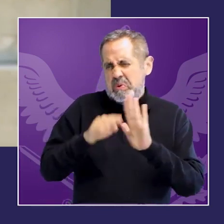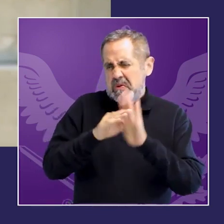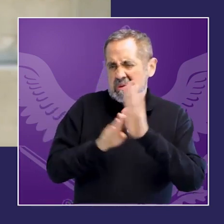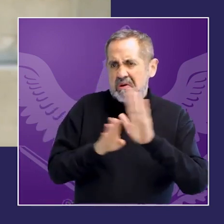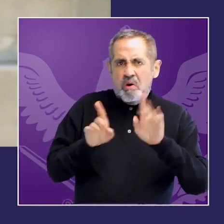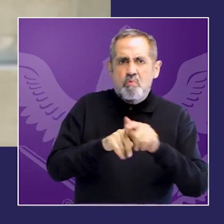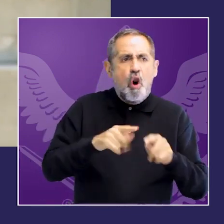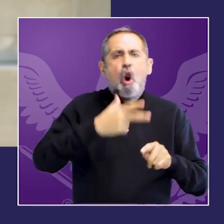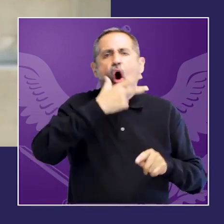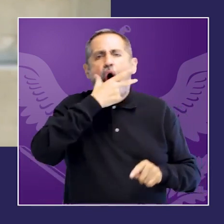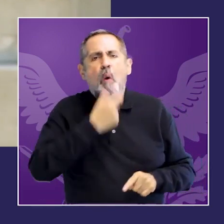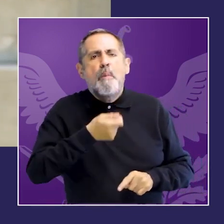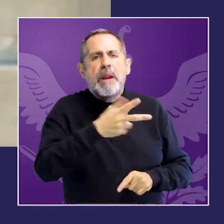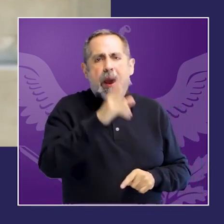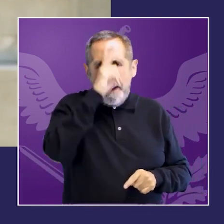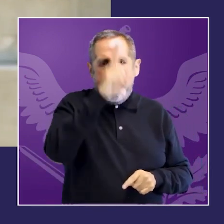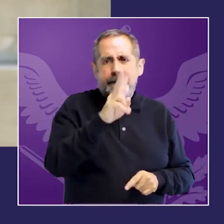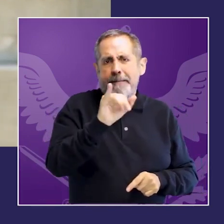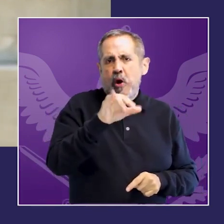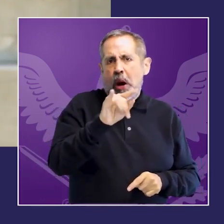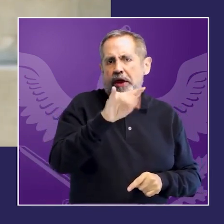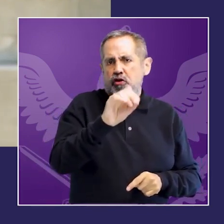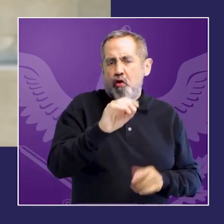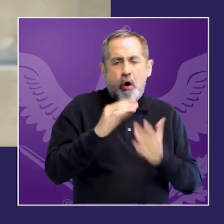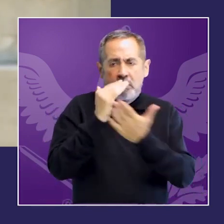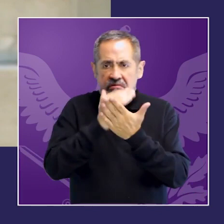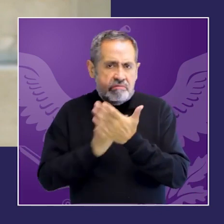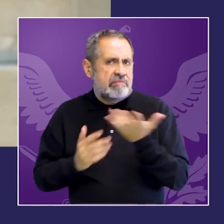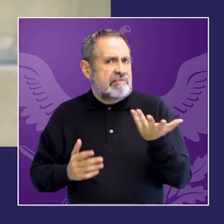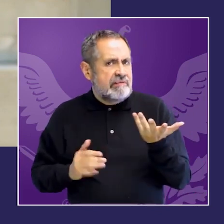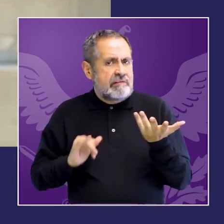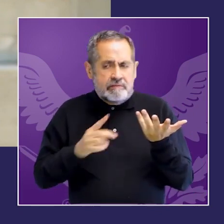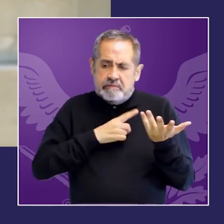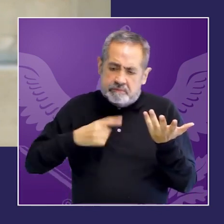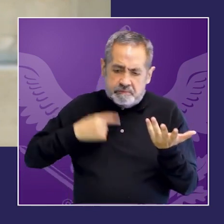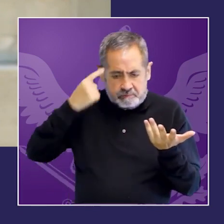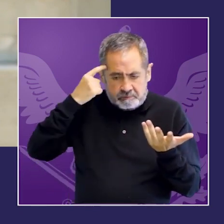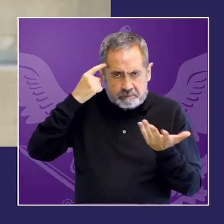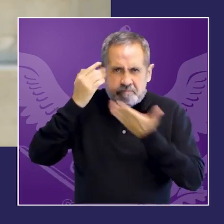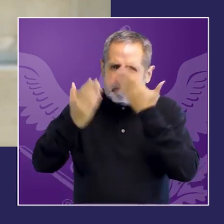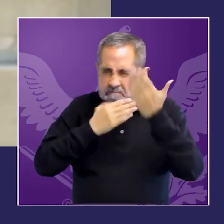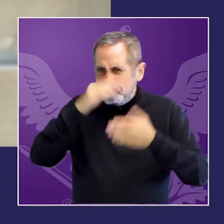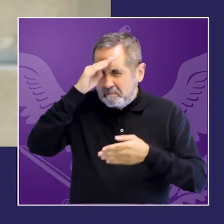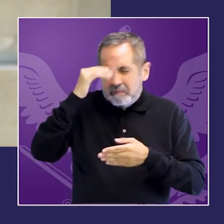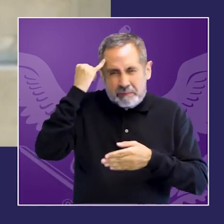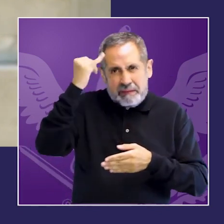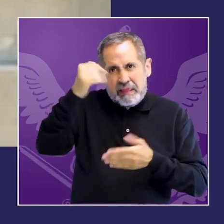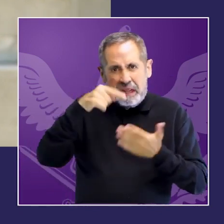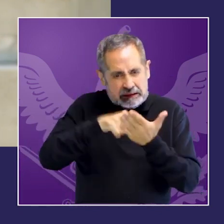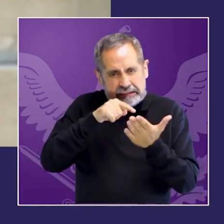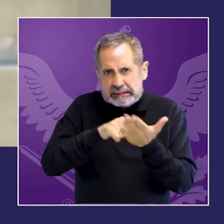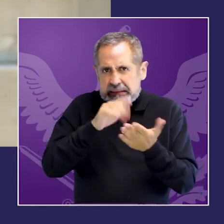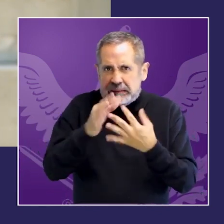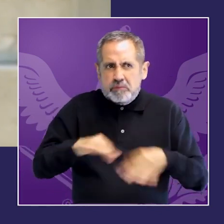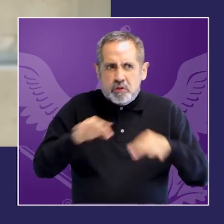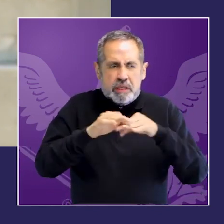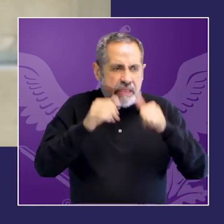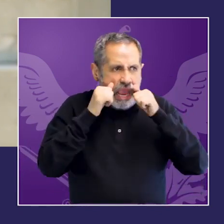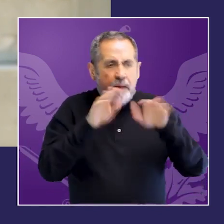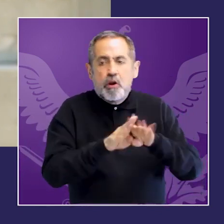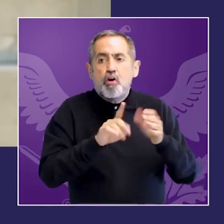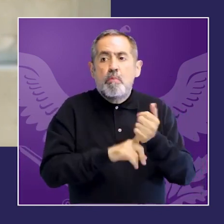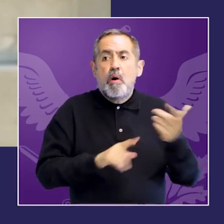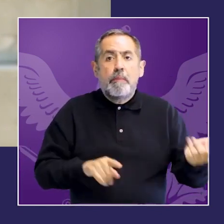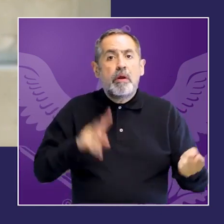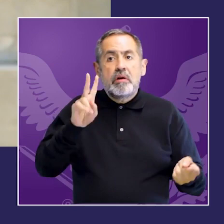hombres violentos la efectividad de esos mecanismos creo que vale la pena estudiarlas más en profundidad pero definitivamente creo que